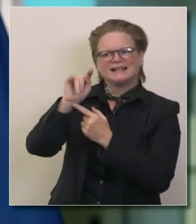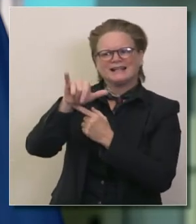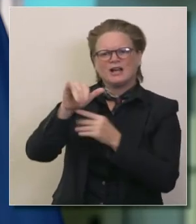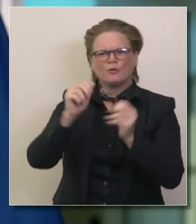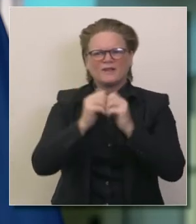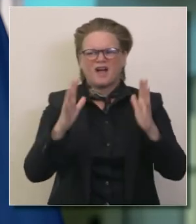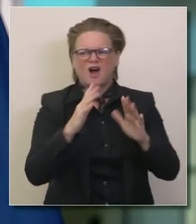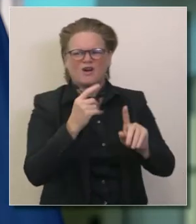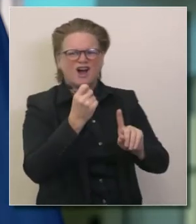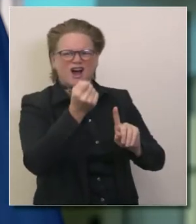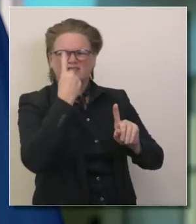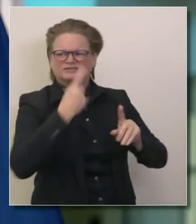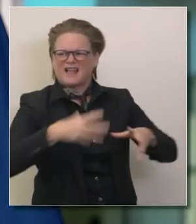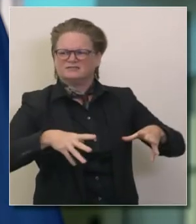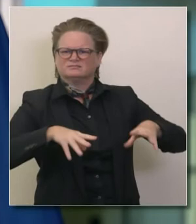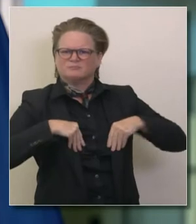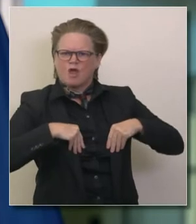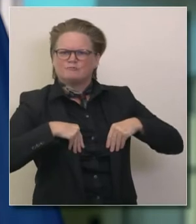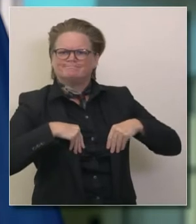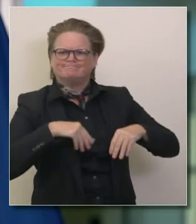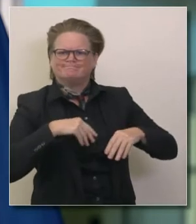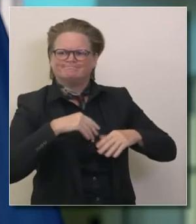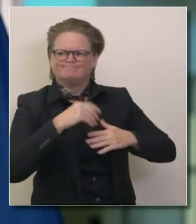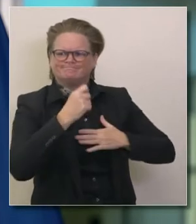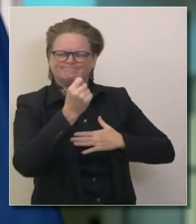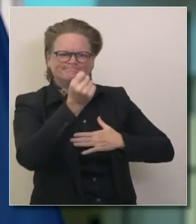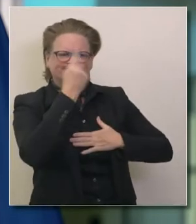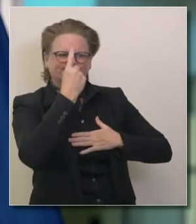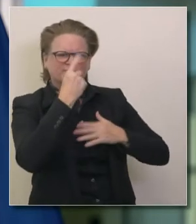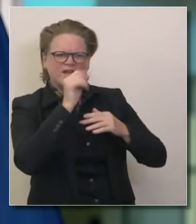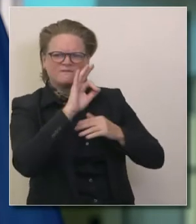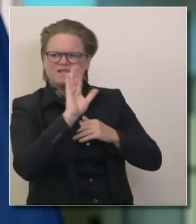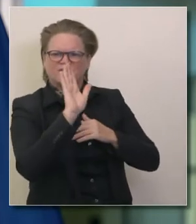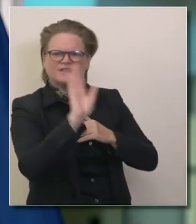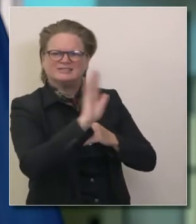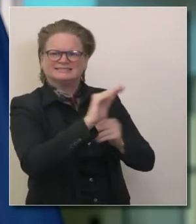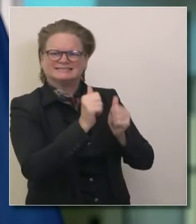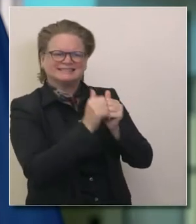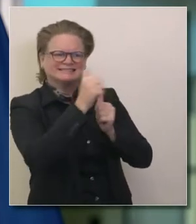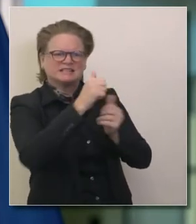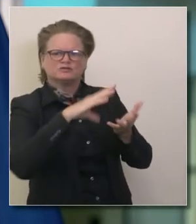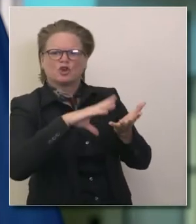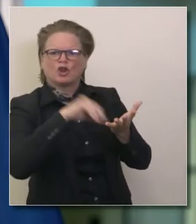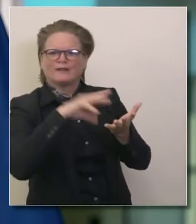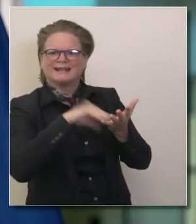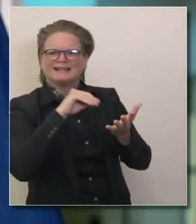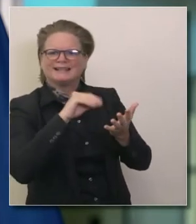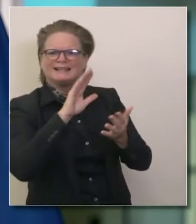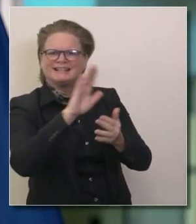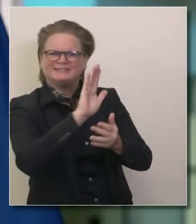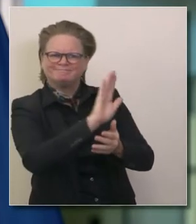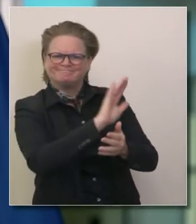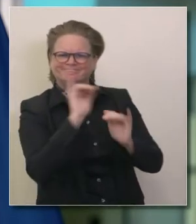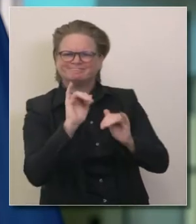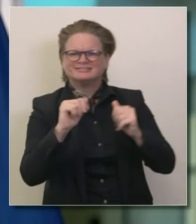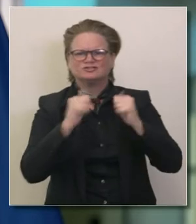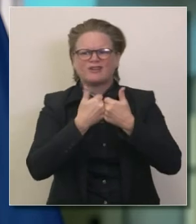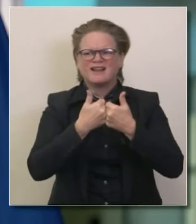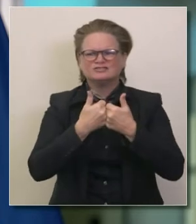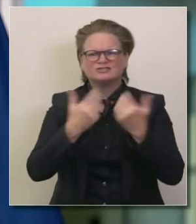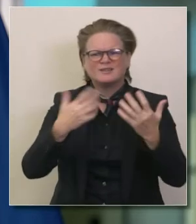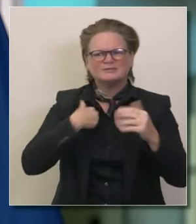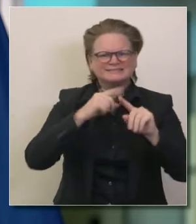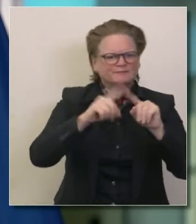aprendizaje a distancia en una docena de ocasiones les hemos comunicado a ustedes nuestros esfuerzos filantrópicos